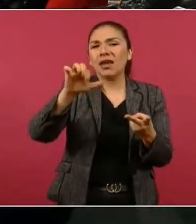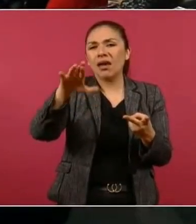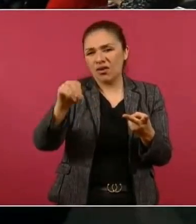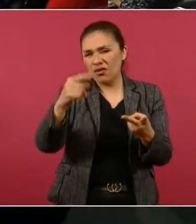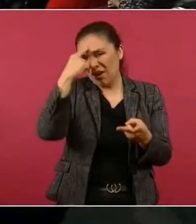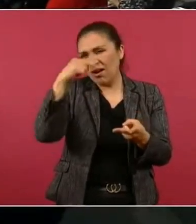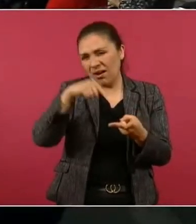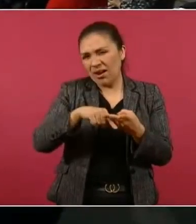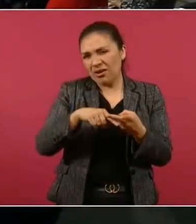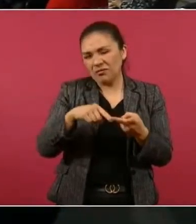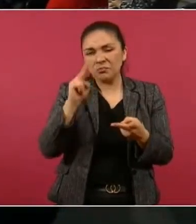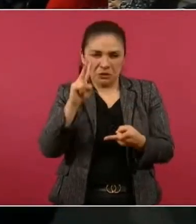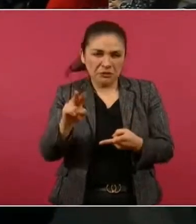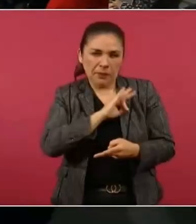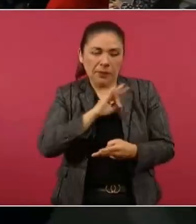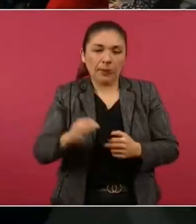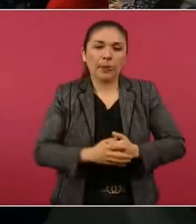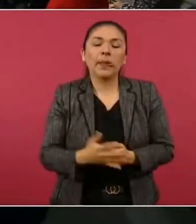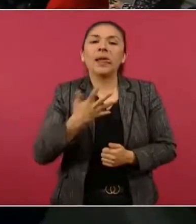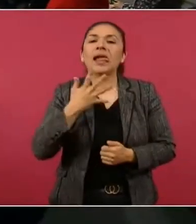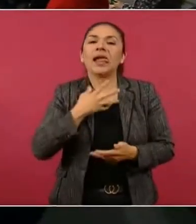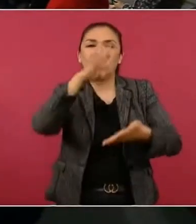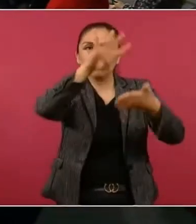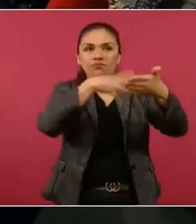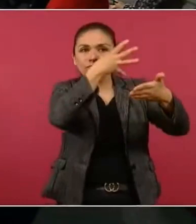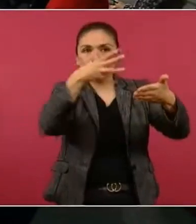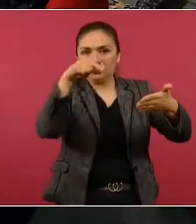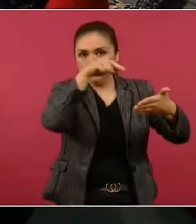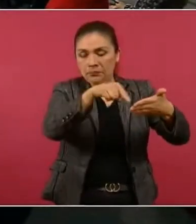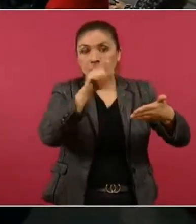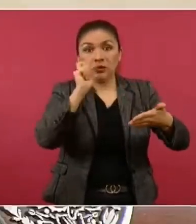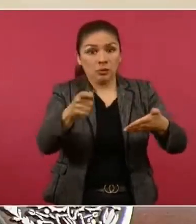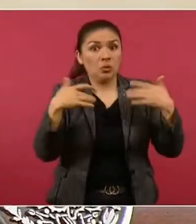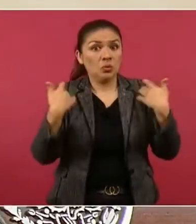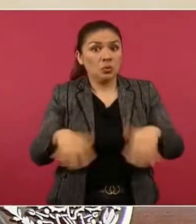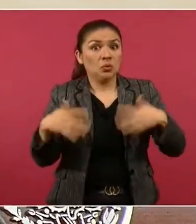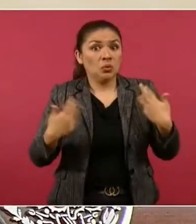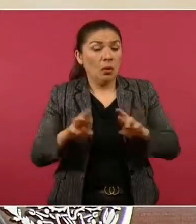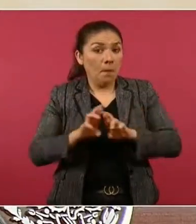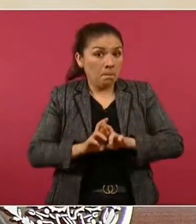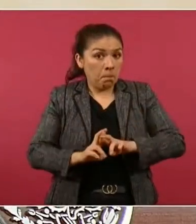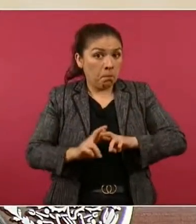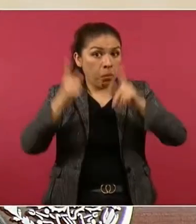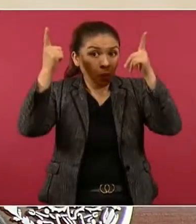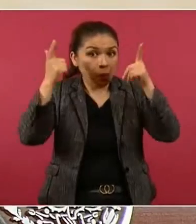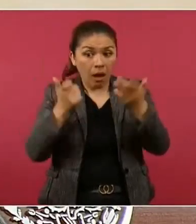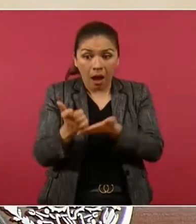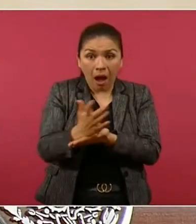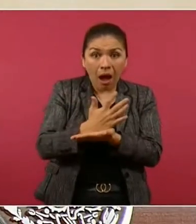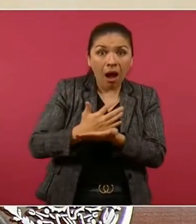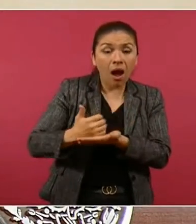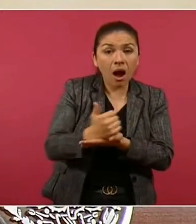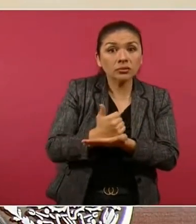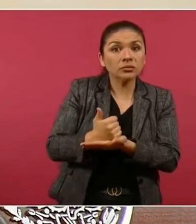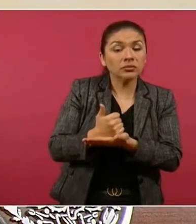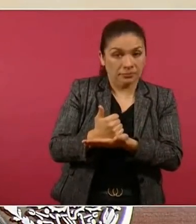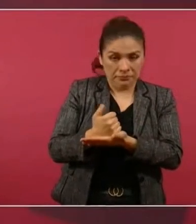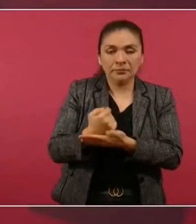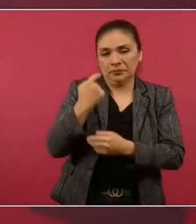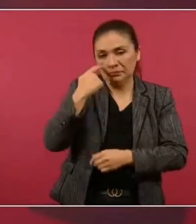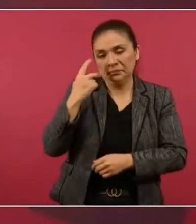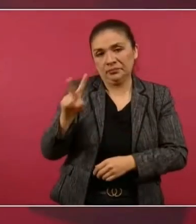Creo que en el economista. Hay una tablita. Es récord las utilidades. Sí.